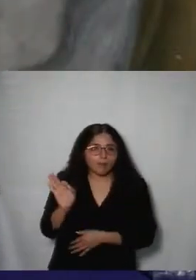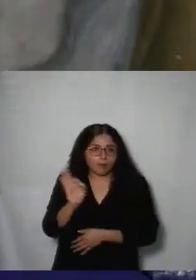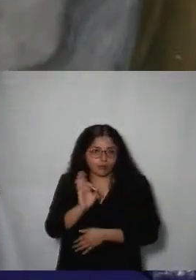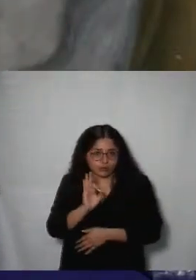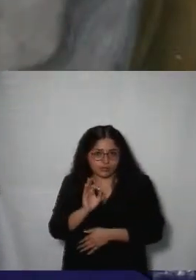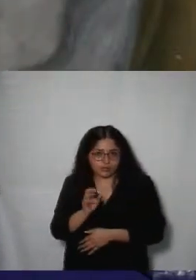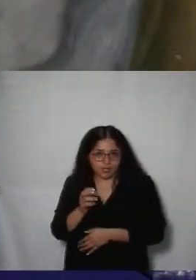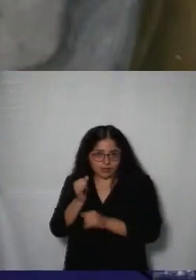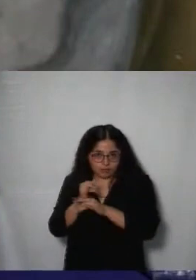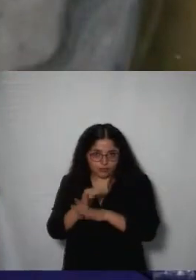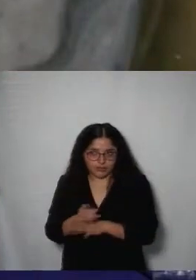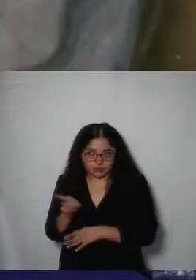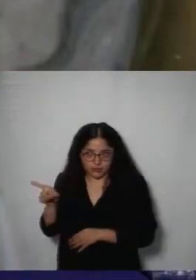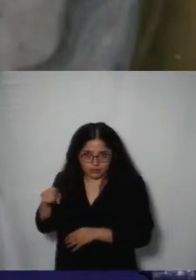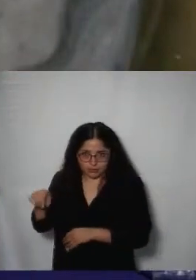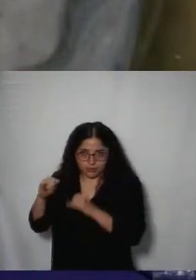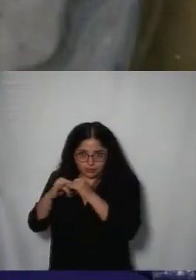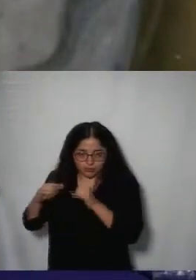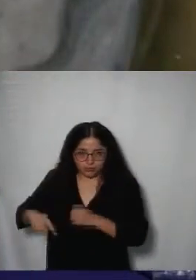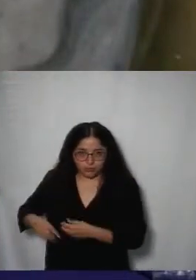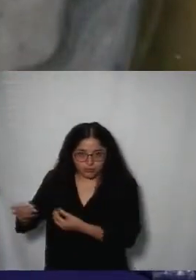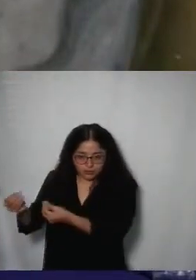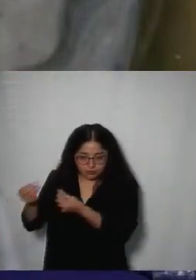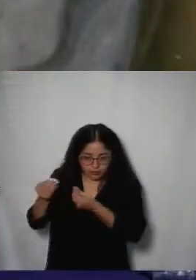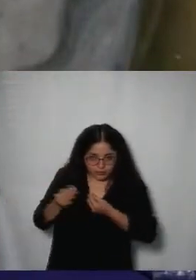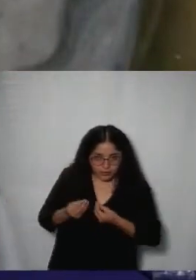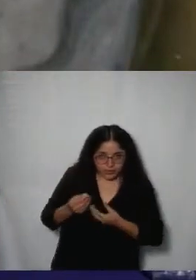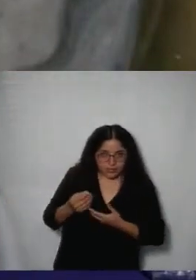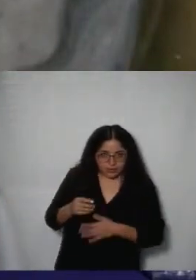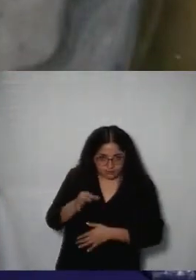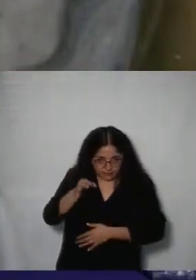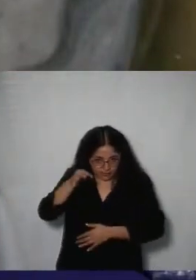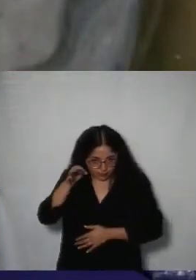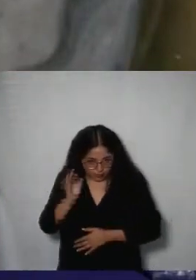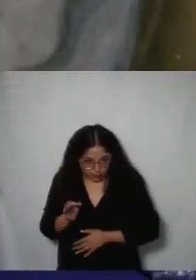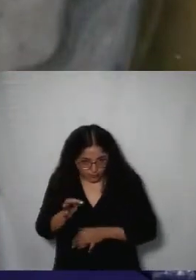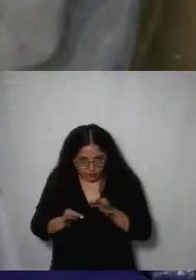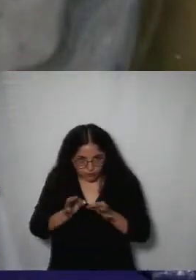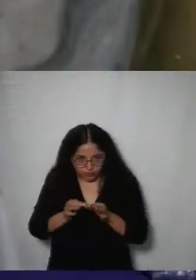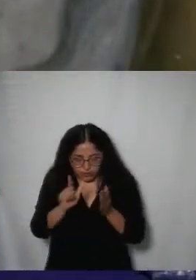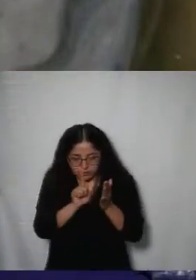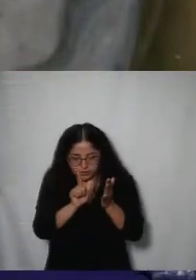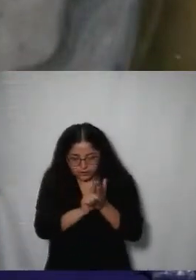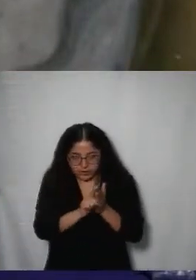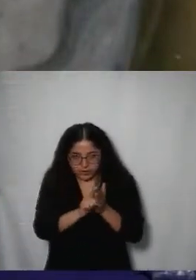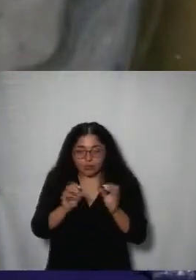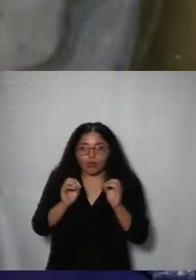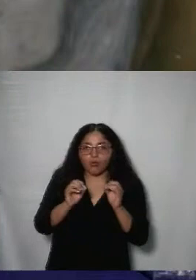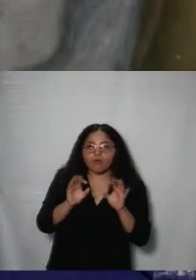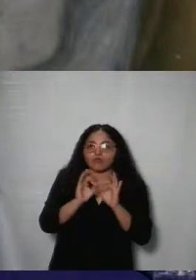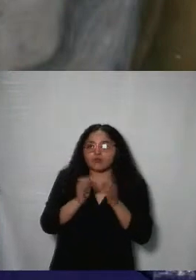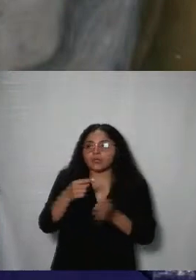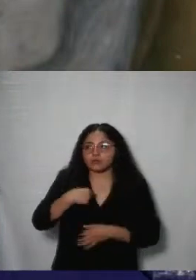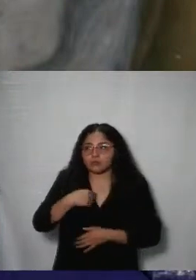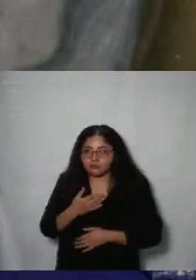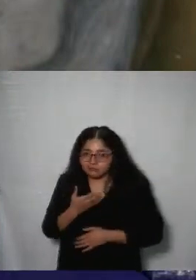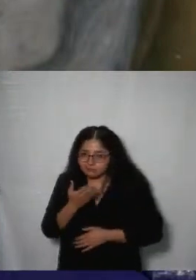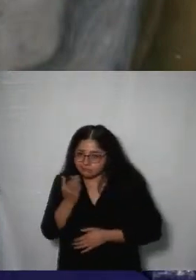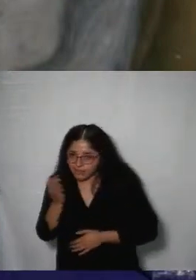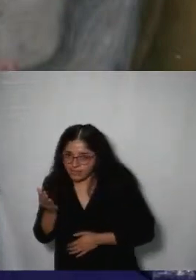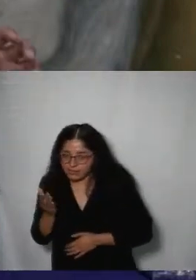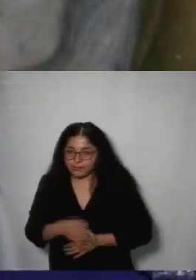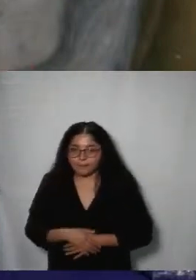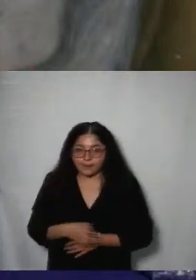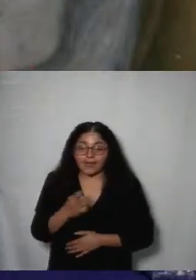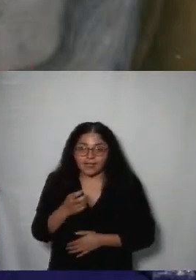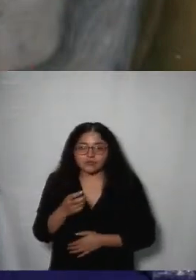la información que entregó el ente público es conforme a lo solicitado y de esta manera es que emitimos los recursos de